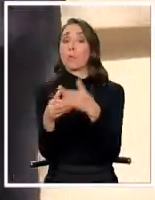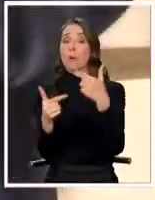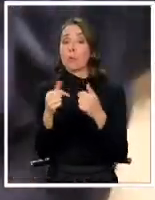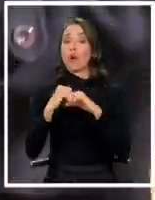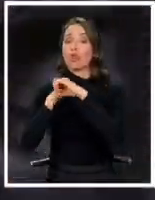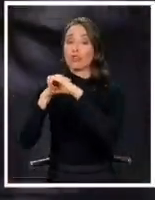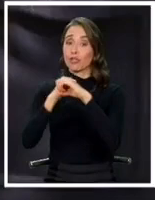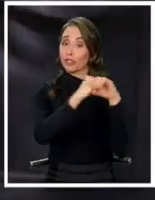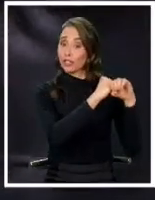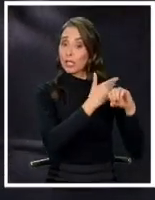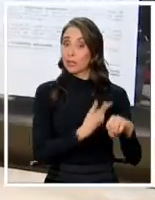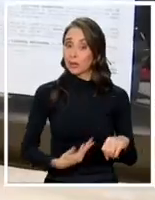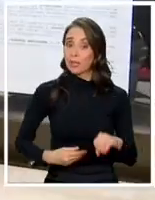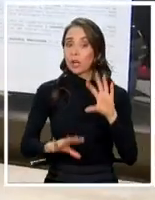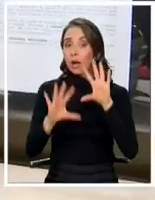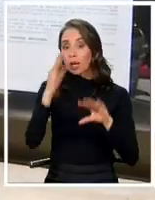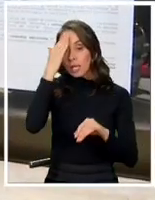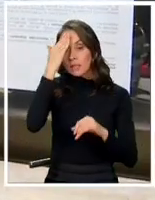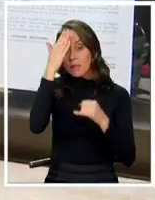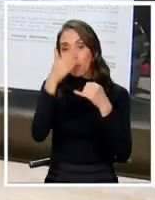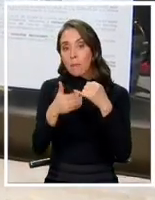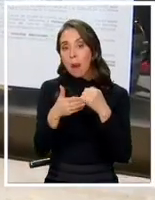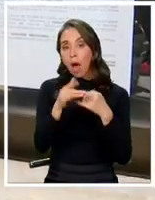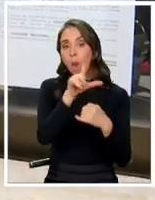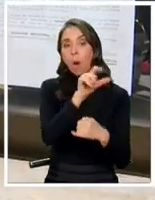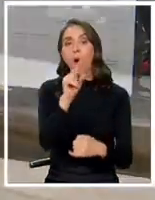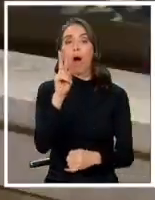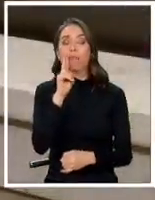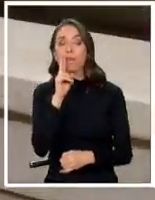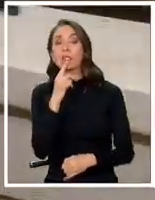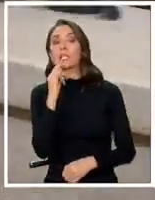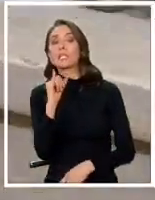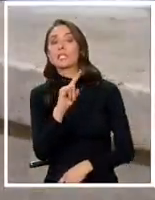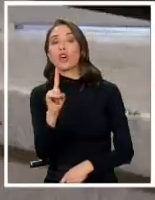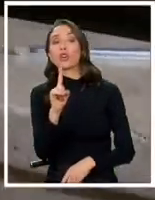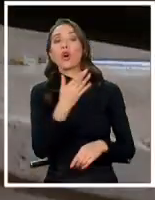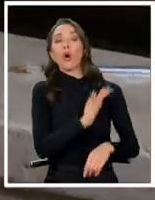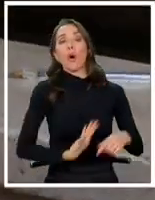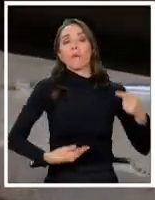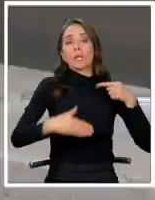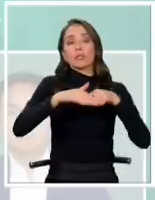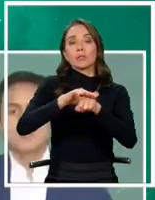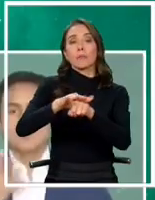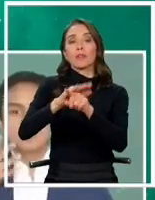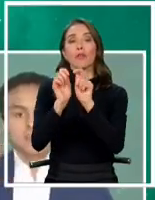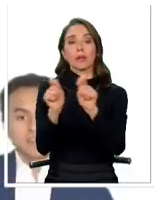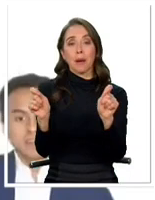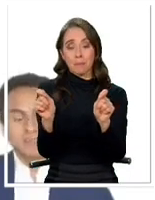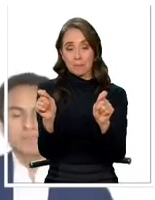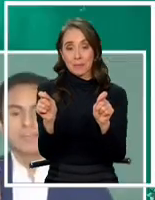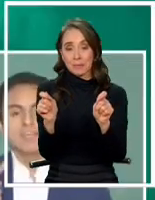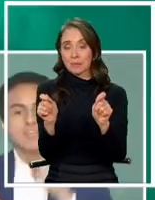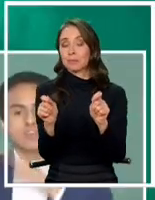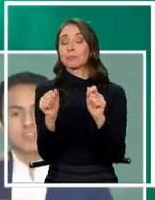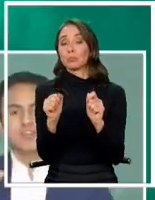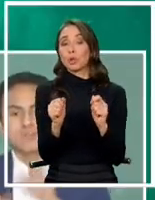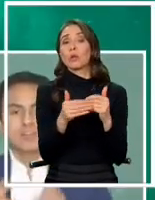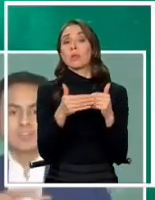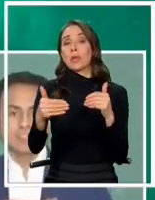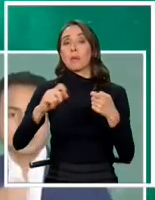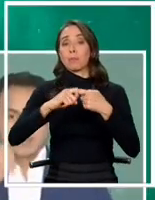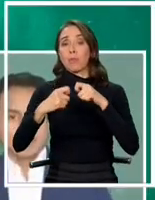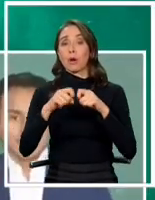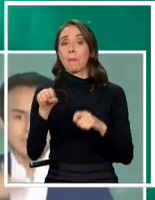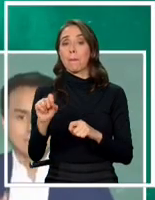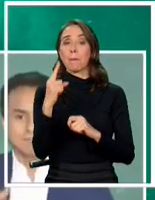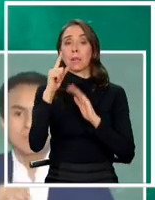tiene un plazo de 15 días hábiles para pronunciarse y determinar si existe o no intervencionismo. Una polémica que podría extenderse, ya que